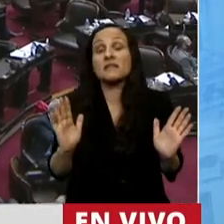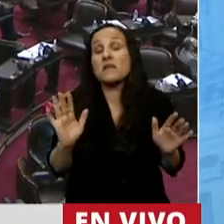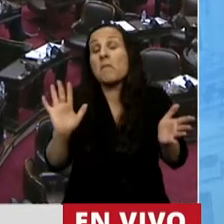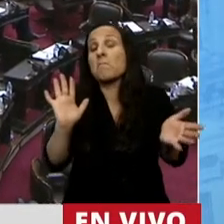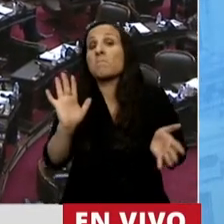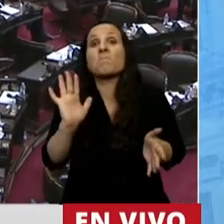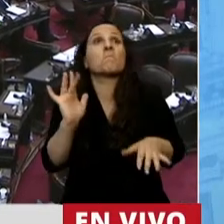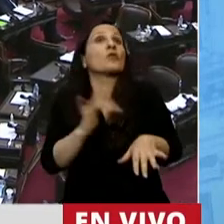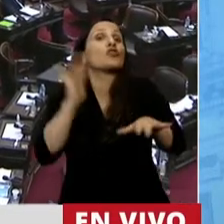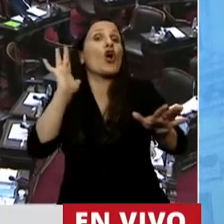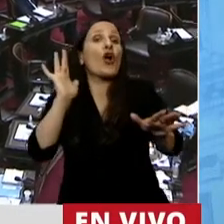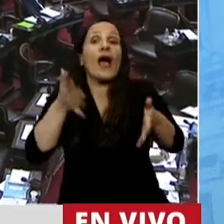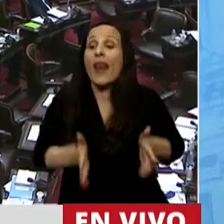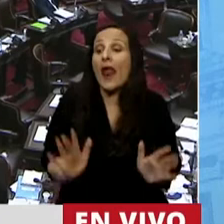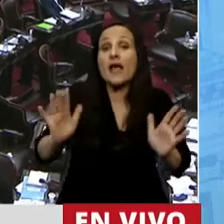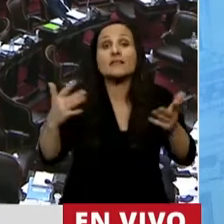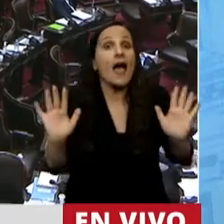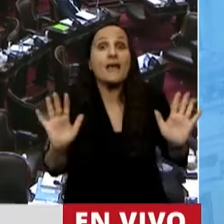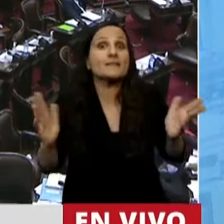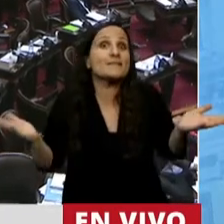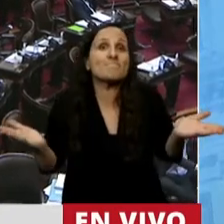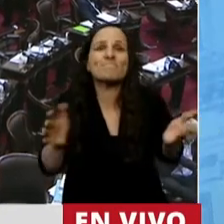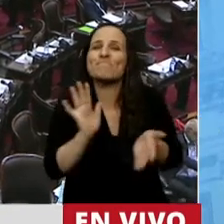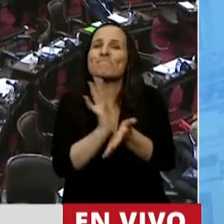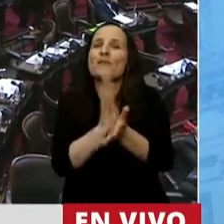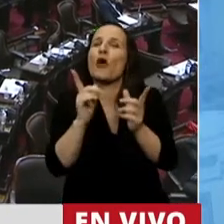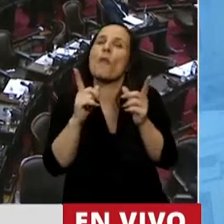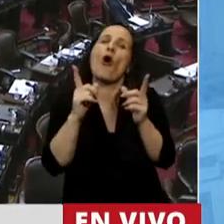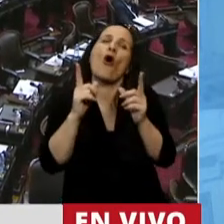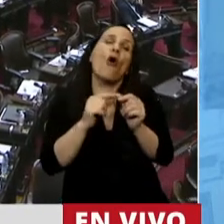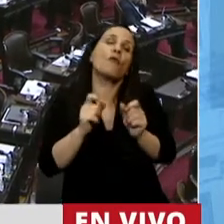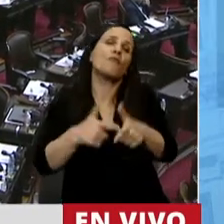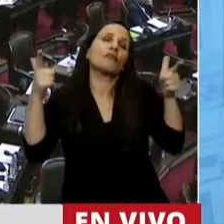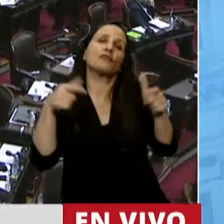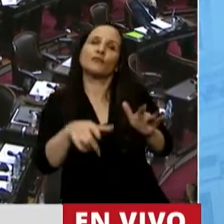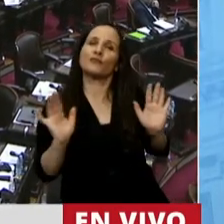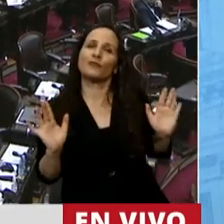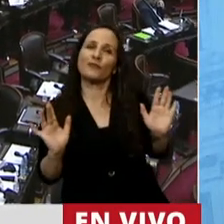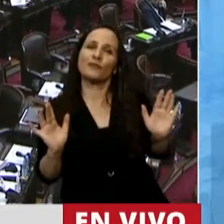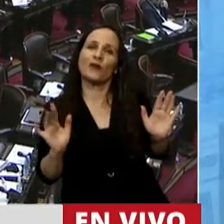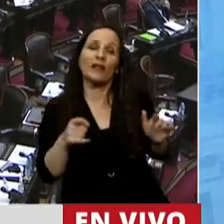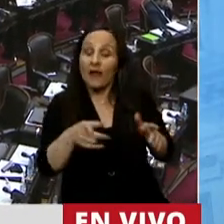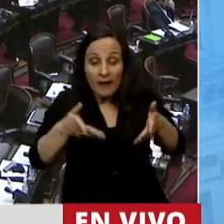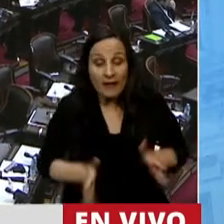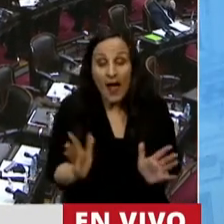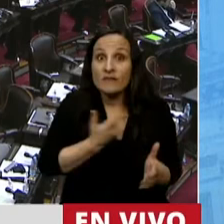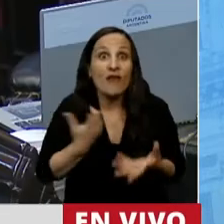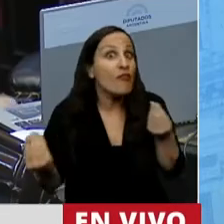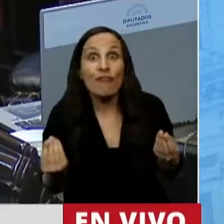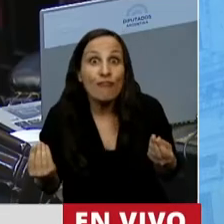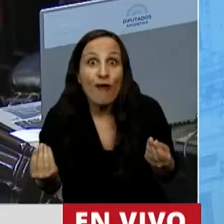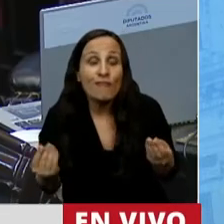toca, te dan un código postal del lugar de nacimiento.